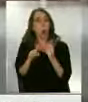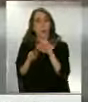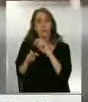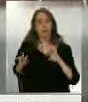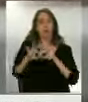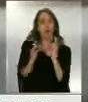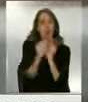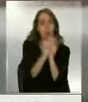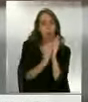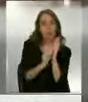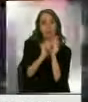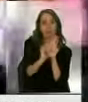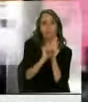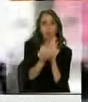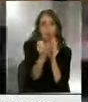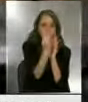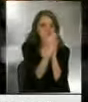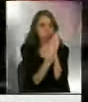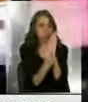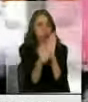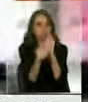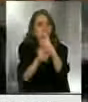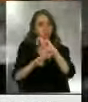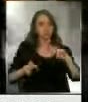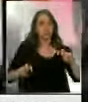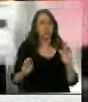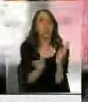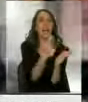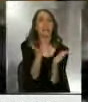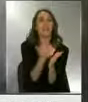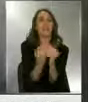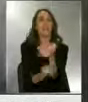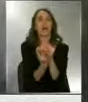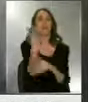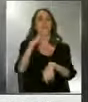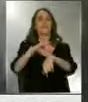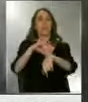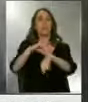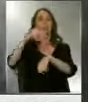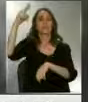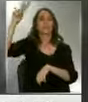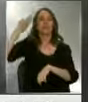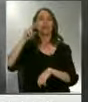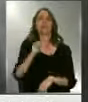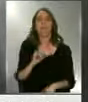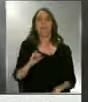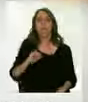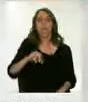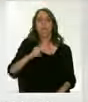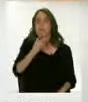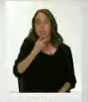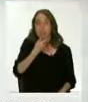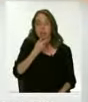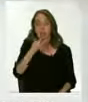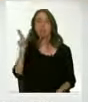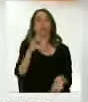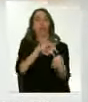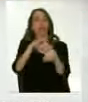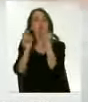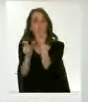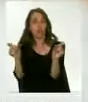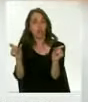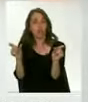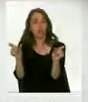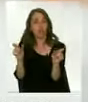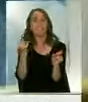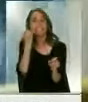con muchos datos de muy buen nivel en la revista de Nueva Medicina de Inglaterra. Justamente, incluso médicos del Instituto